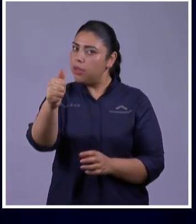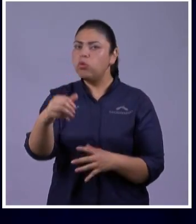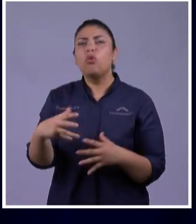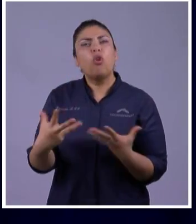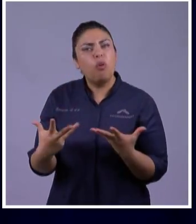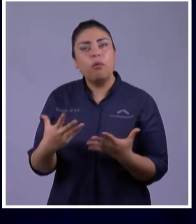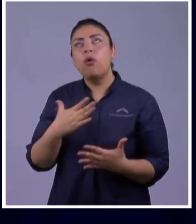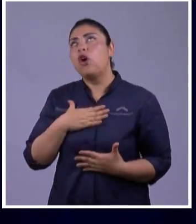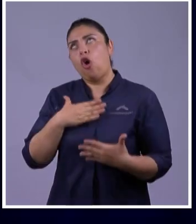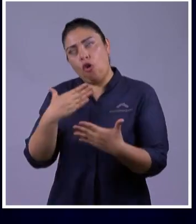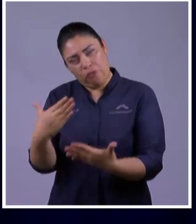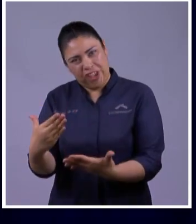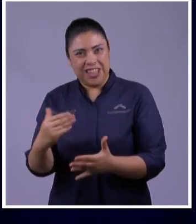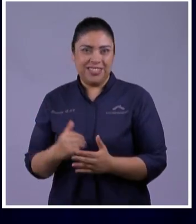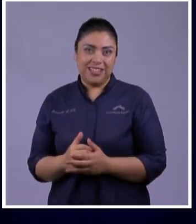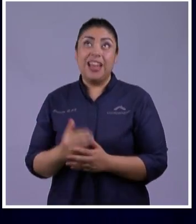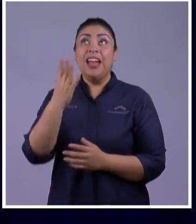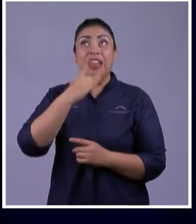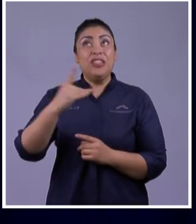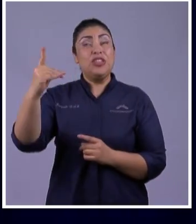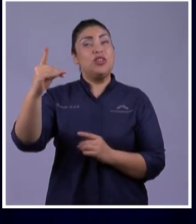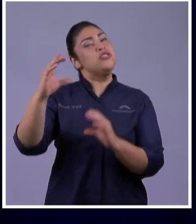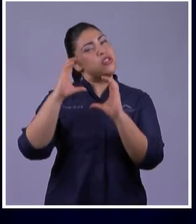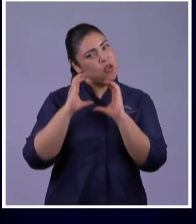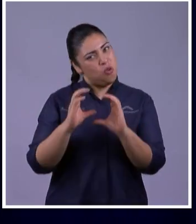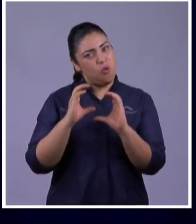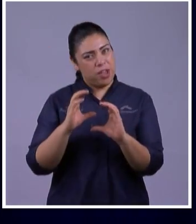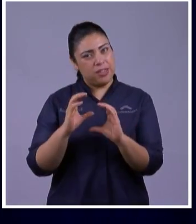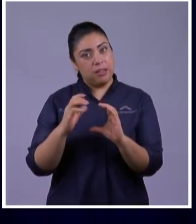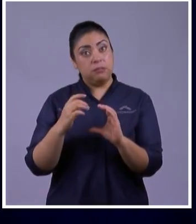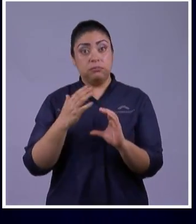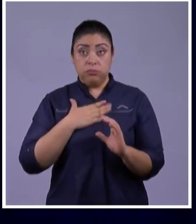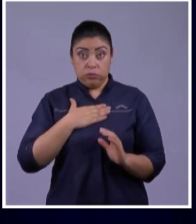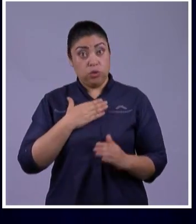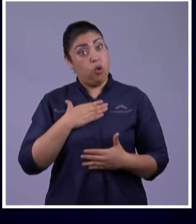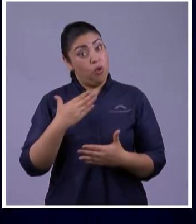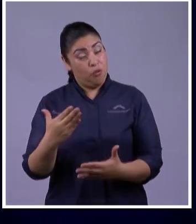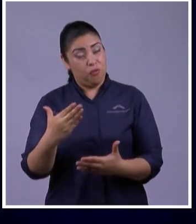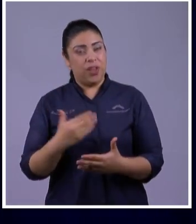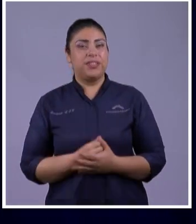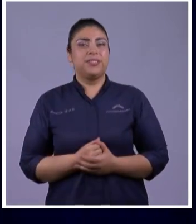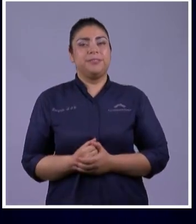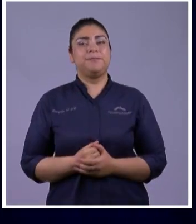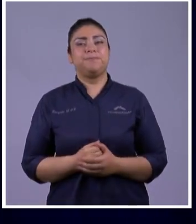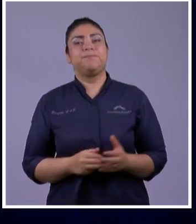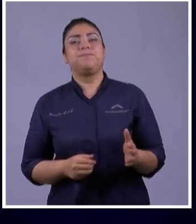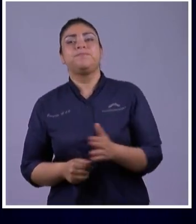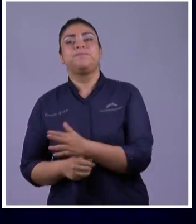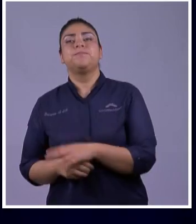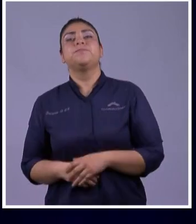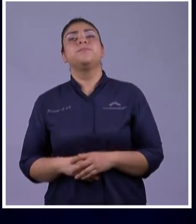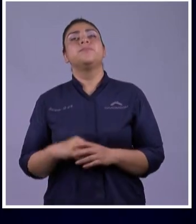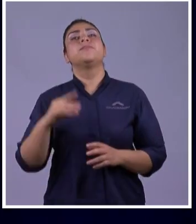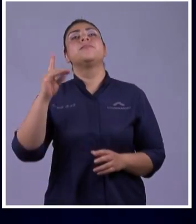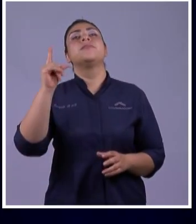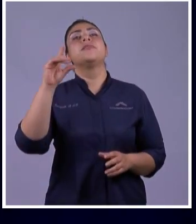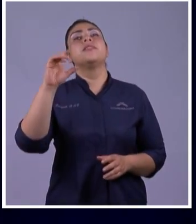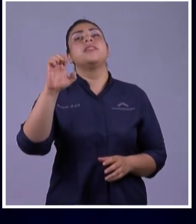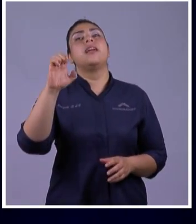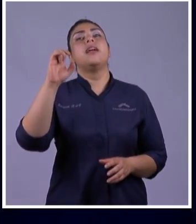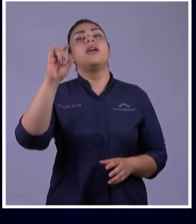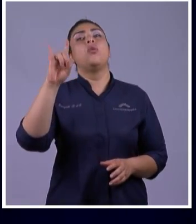En Deuteronomio Capítulo 8 En la Versión Palabra De Dios Para todos Quiero que me Miren acá